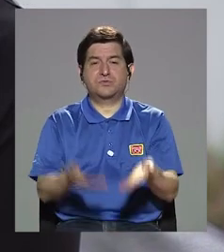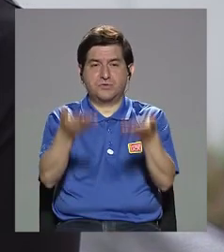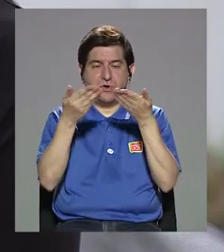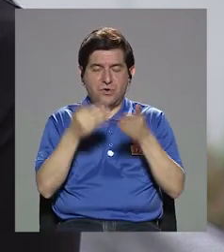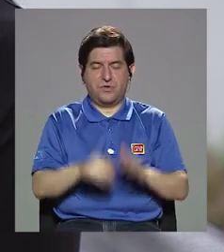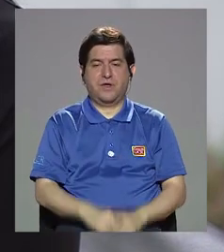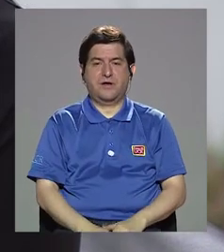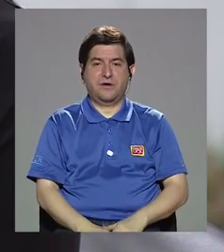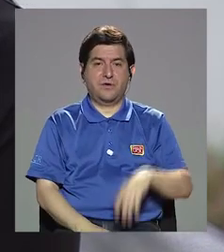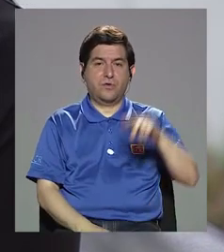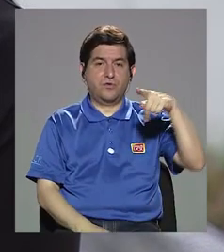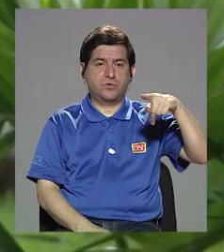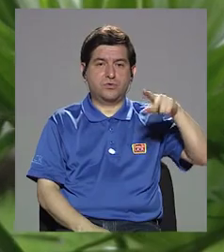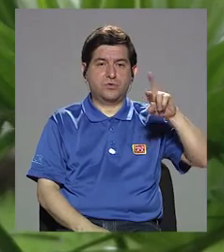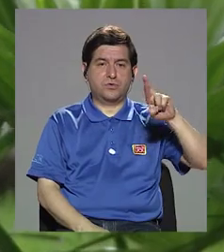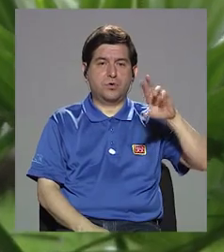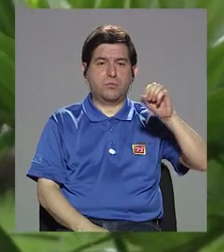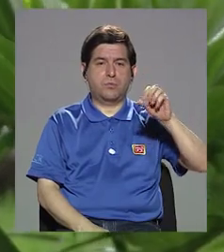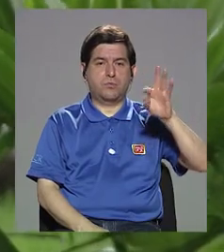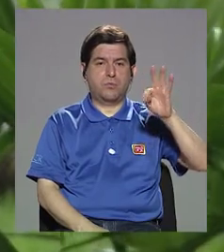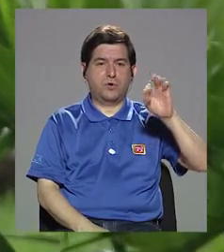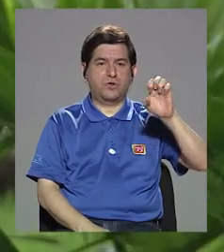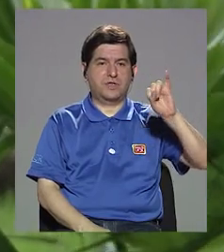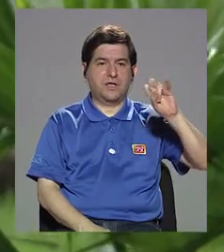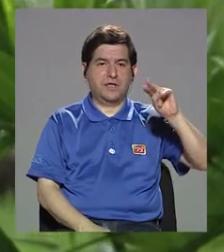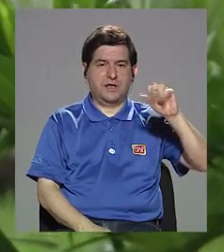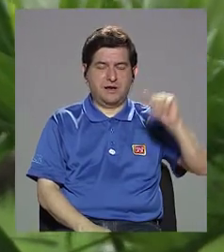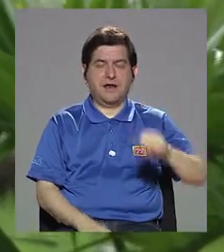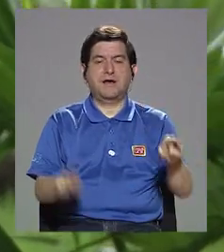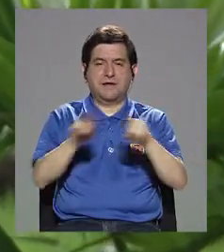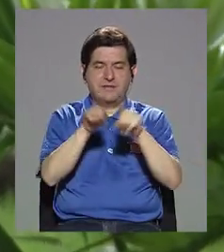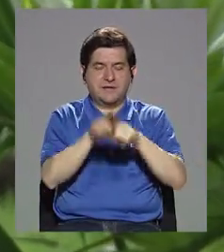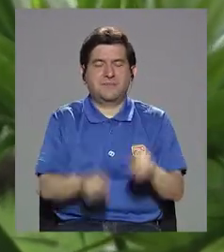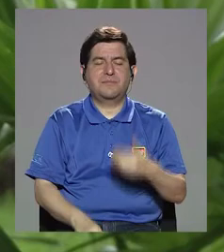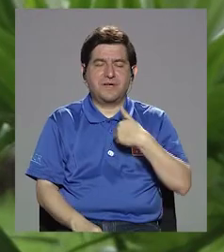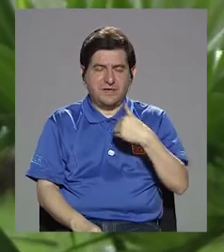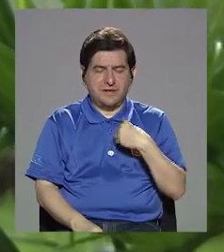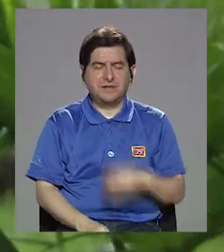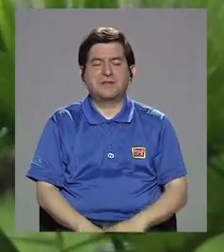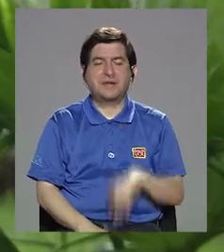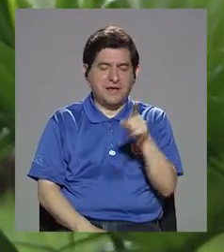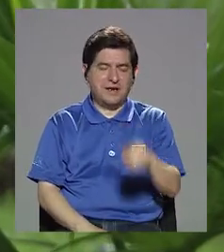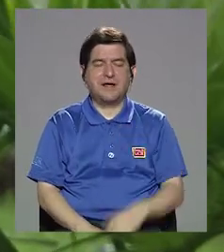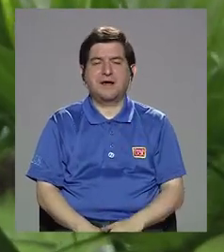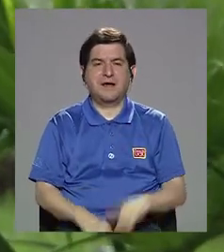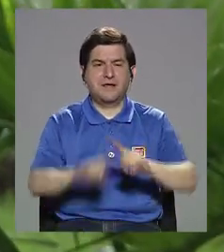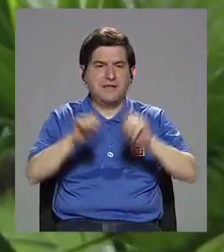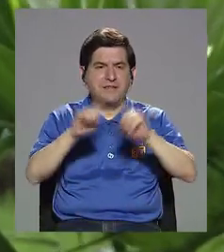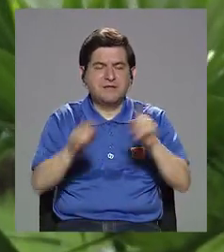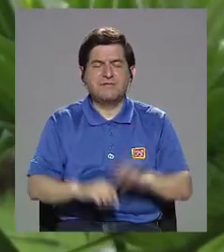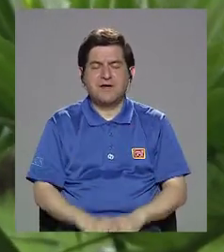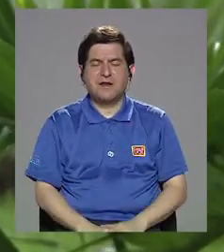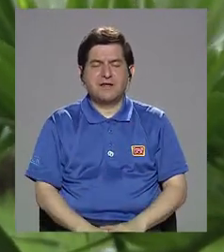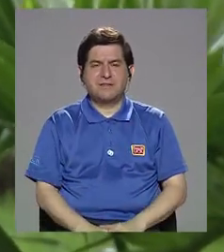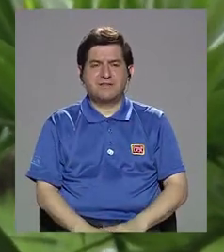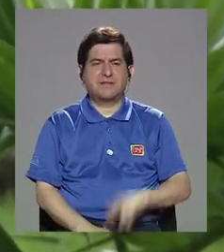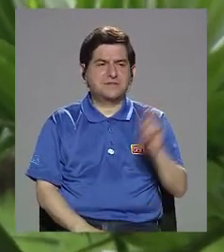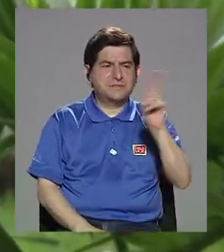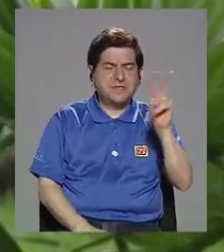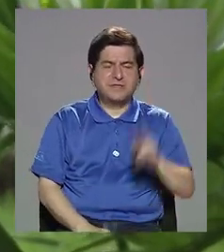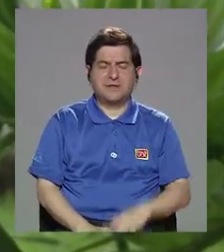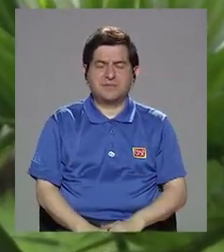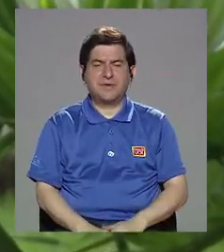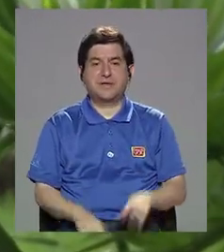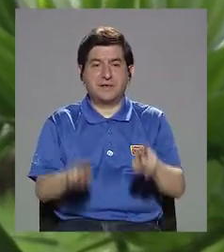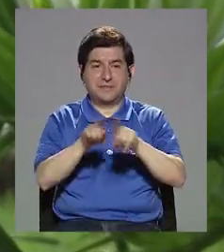solo nos da la proteína, sino que tiene fibra, una cantidad de nutrientes, vitaminas, hasta omega